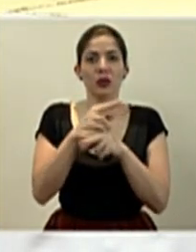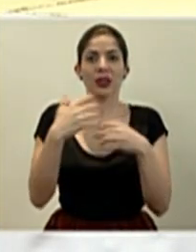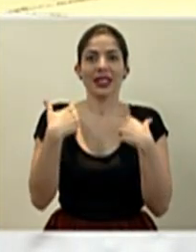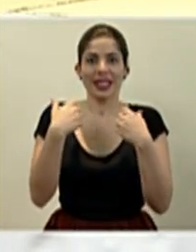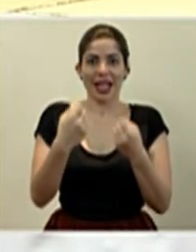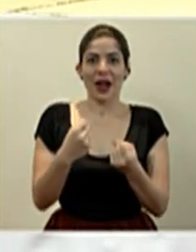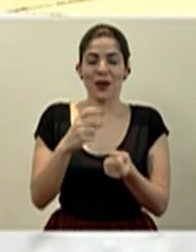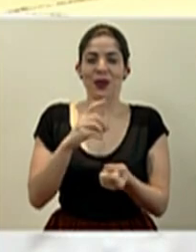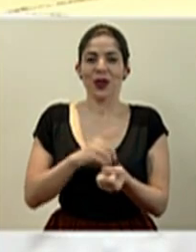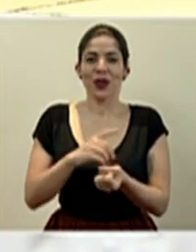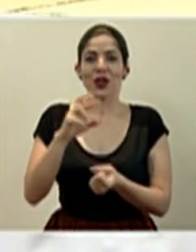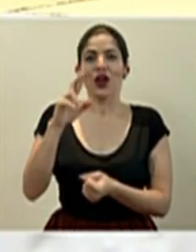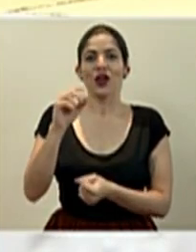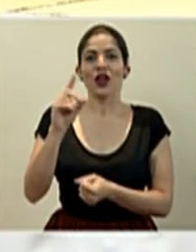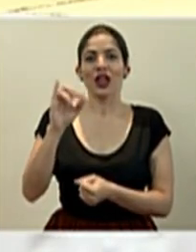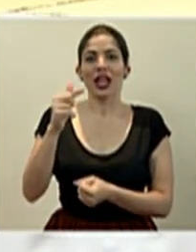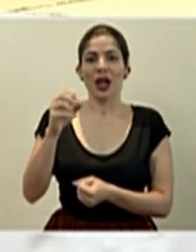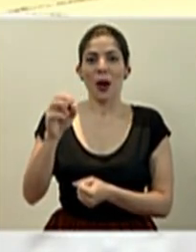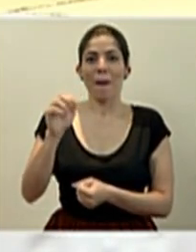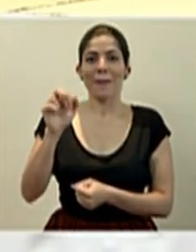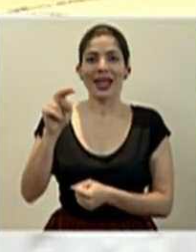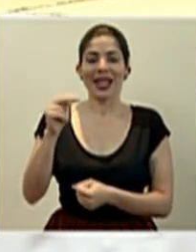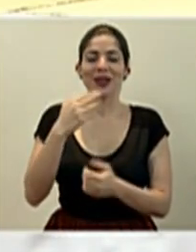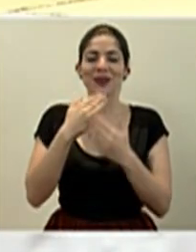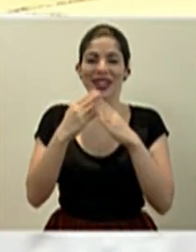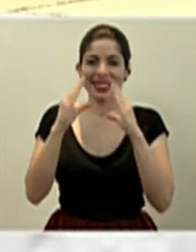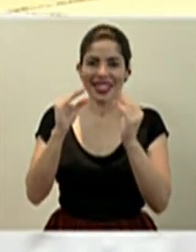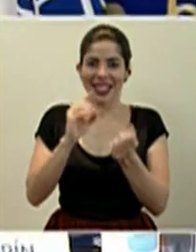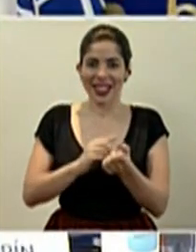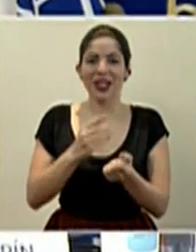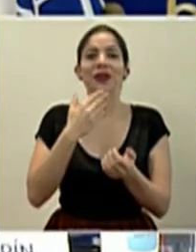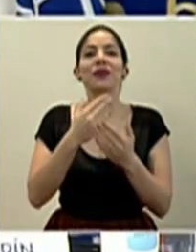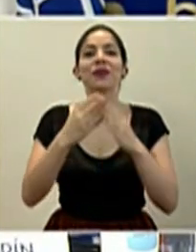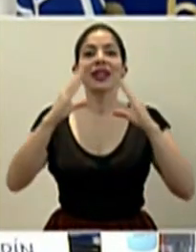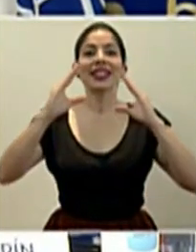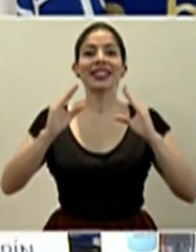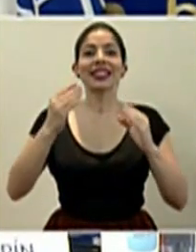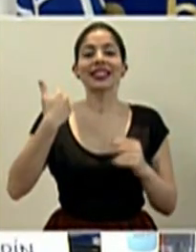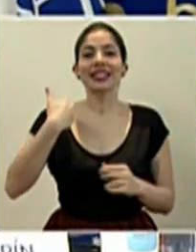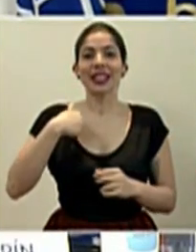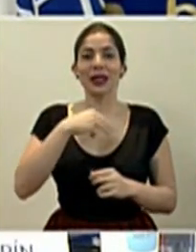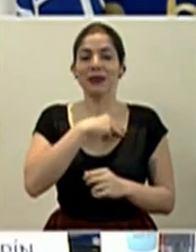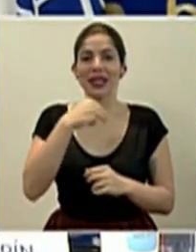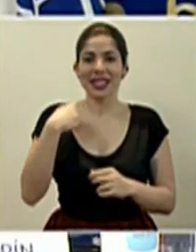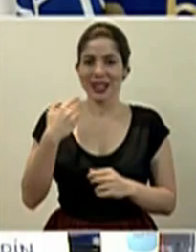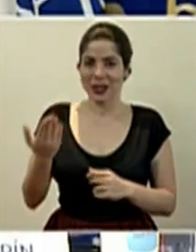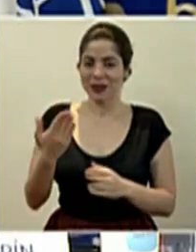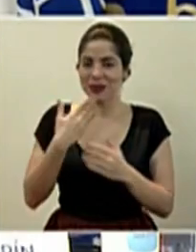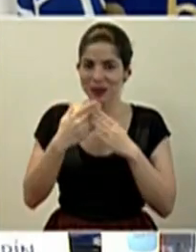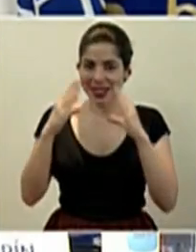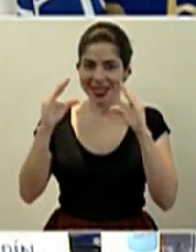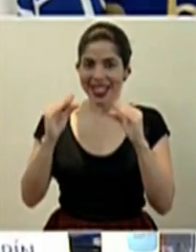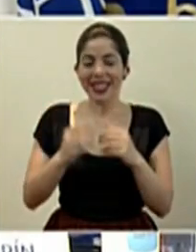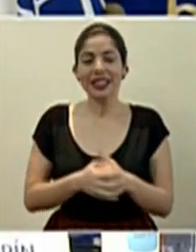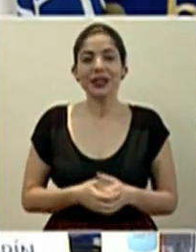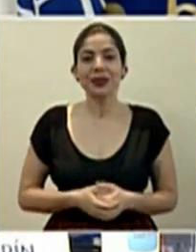Salud, el doctor Rodrigo Marín. Buenas tardes, doctor Marín. Buenas tardes, señor ministro. Buenas tardes.